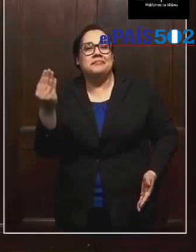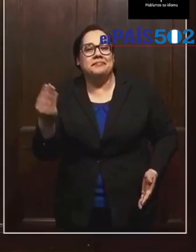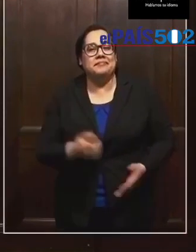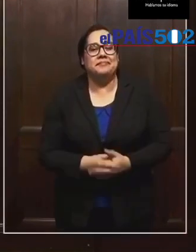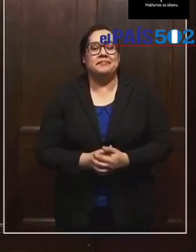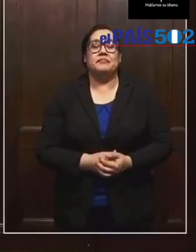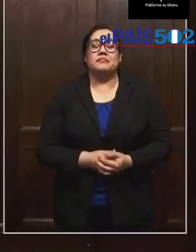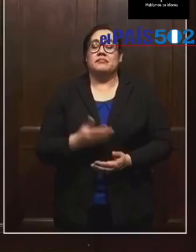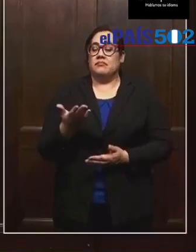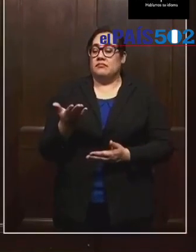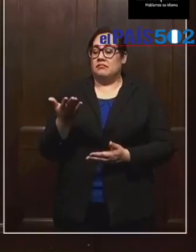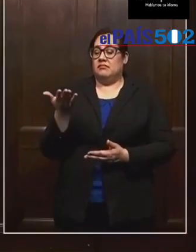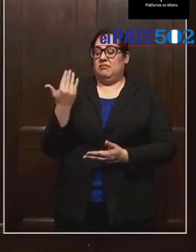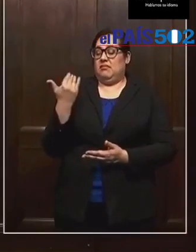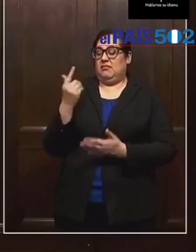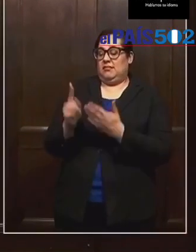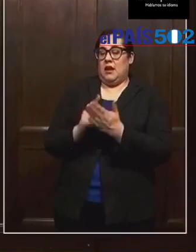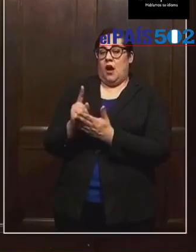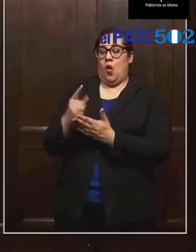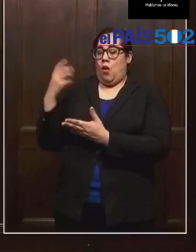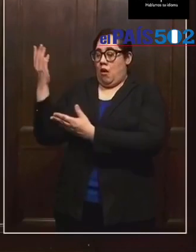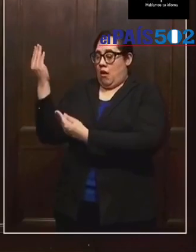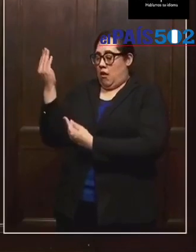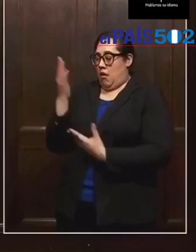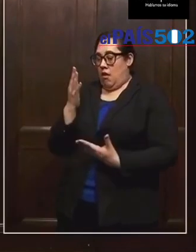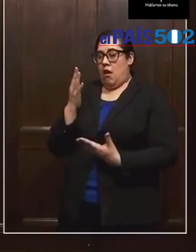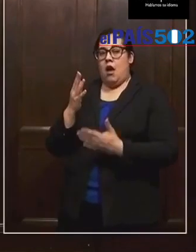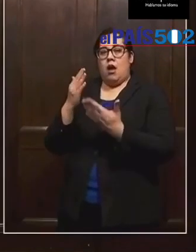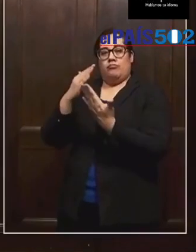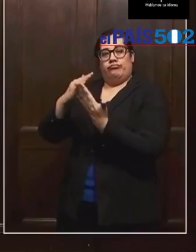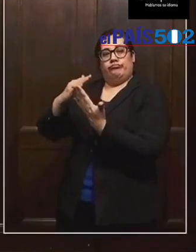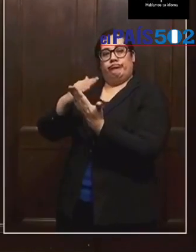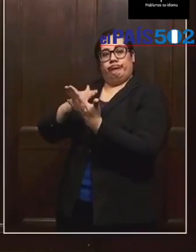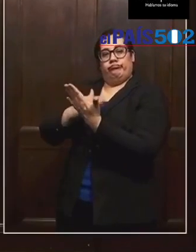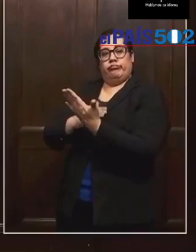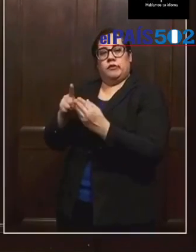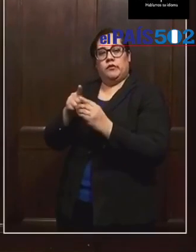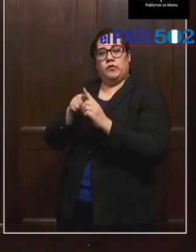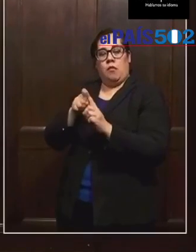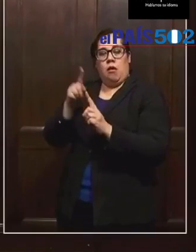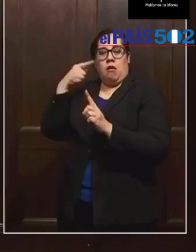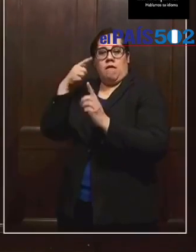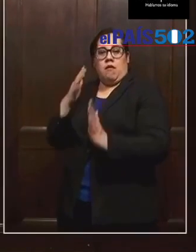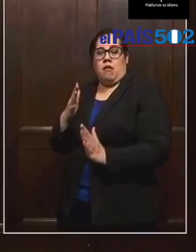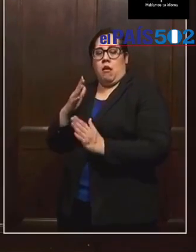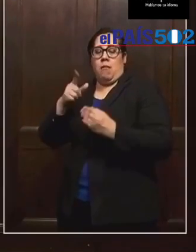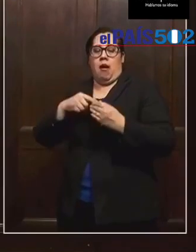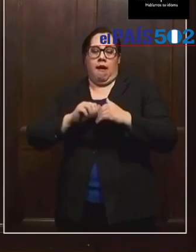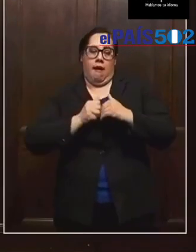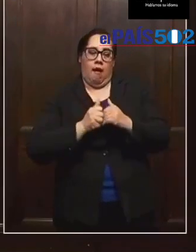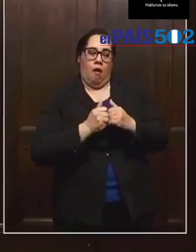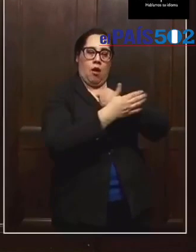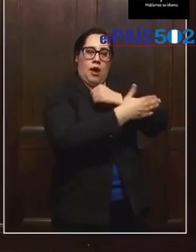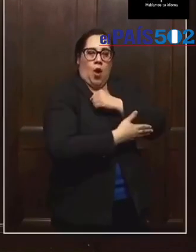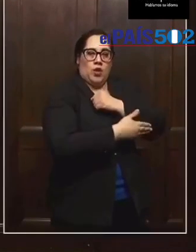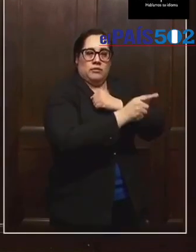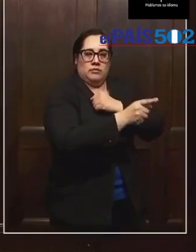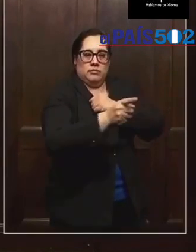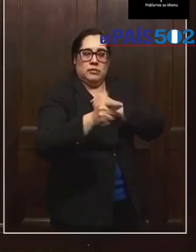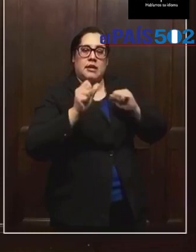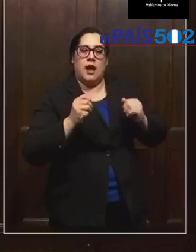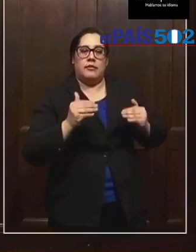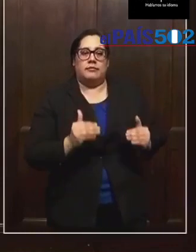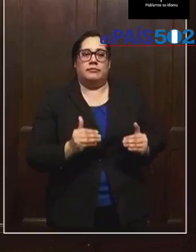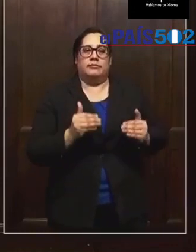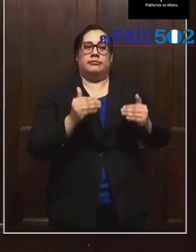Hace unas horas recibimos pautas del gobernador sobre cómo los condados pueden avanzar hacia la